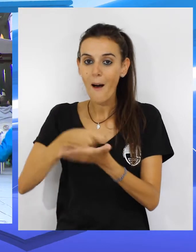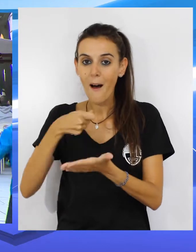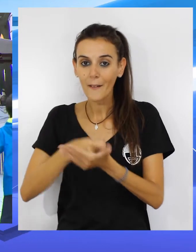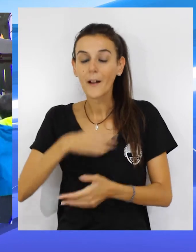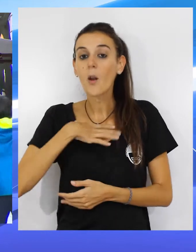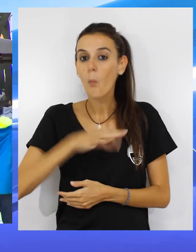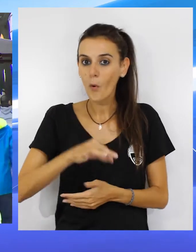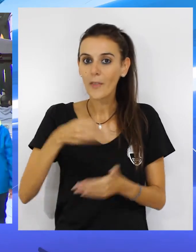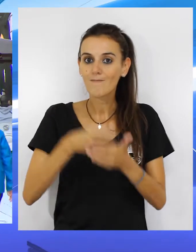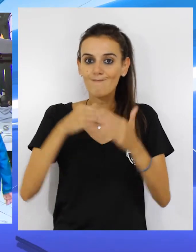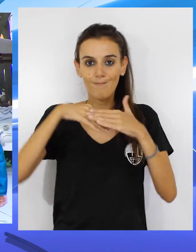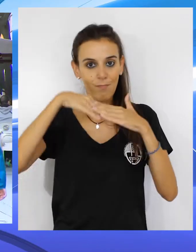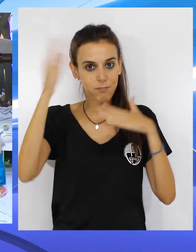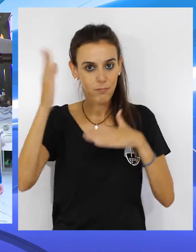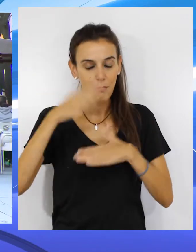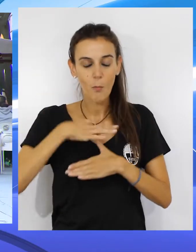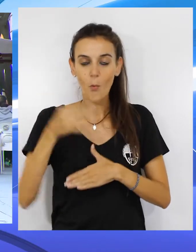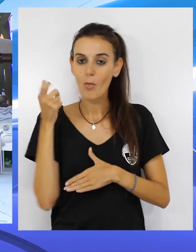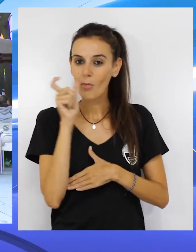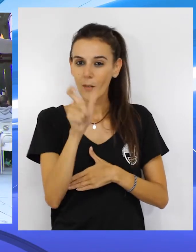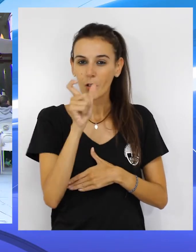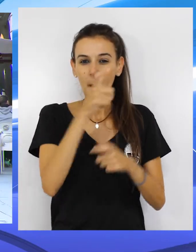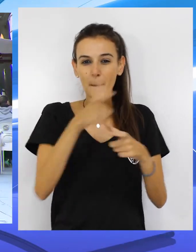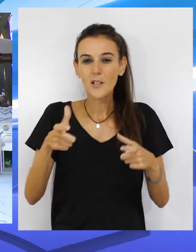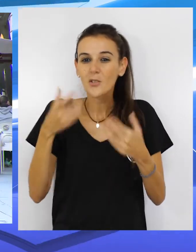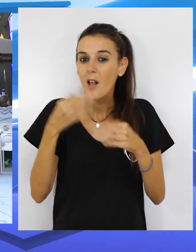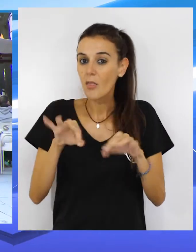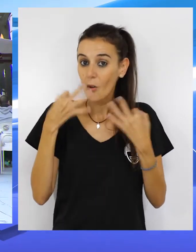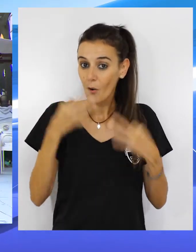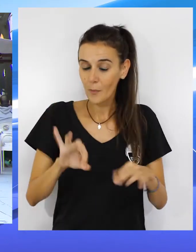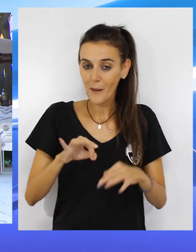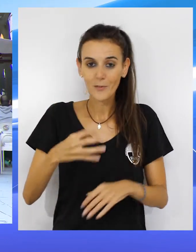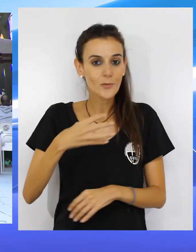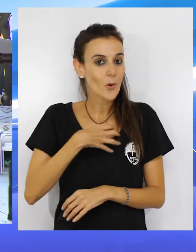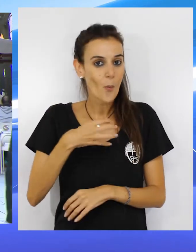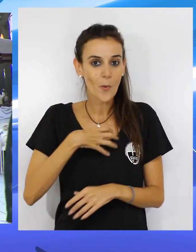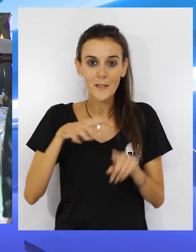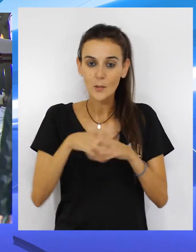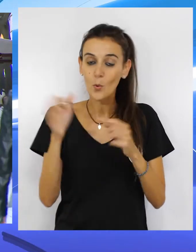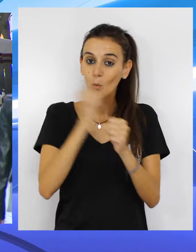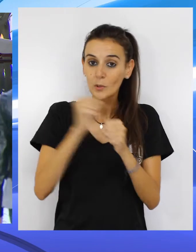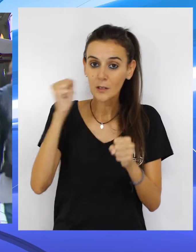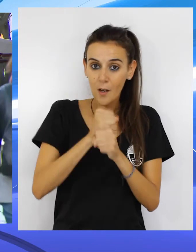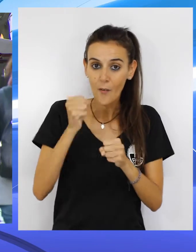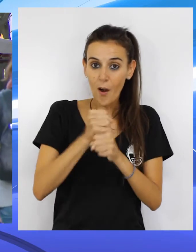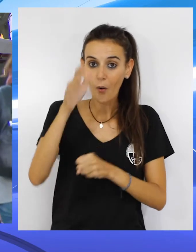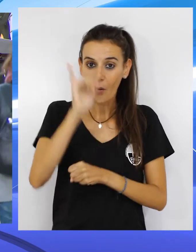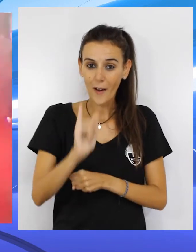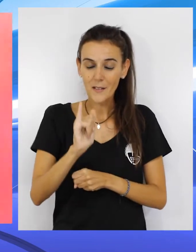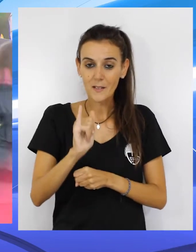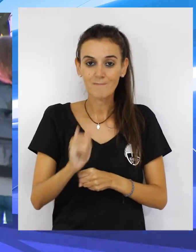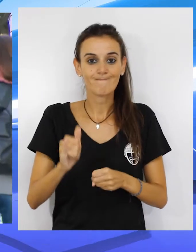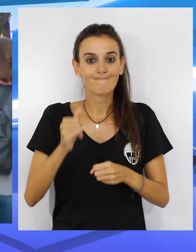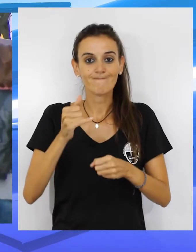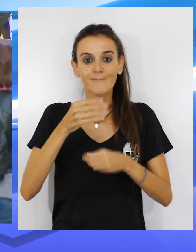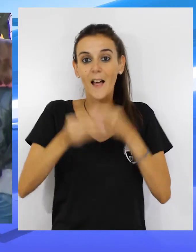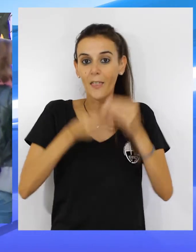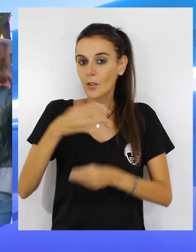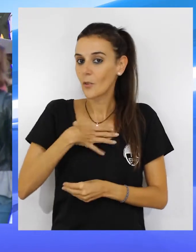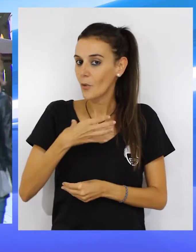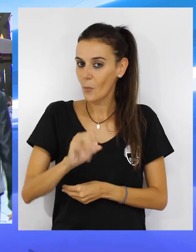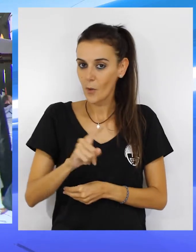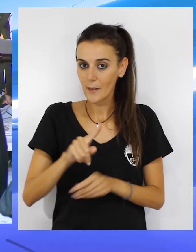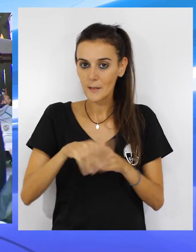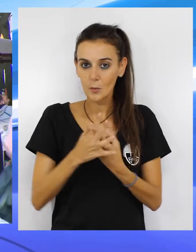cantidades estratosféricas en comparación con el ciudadano medio que incluso disponiendo de un trabajo no le da lo suficiente para poder